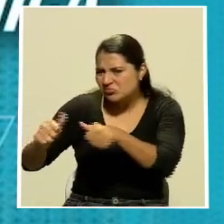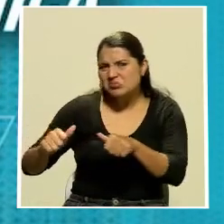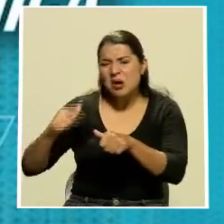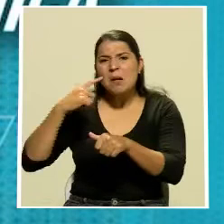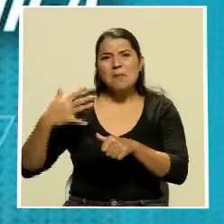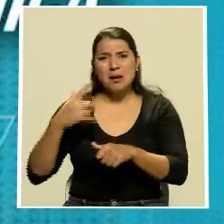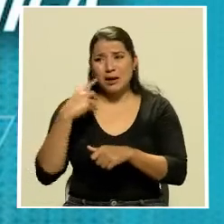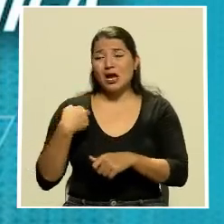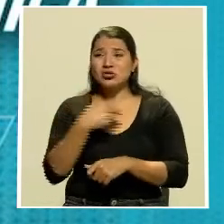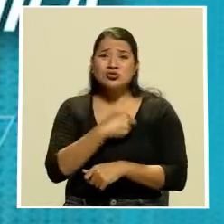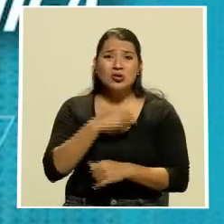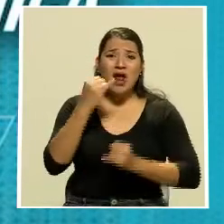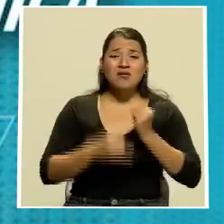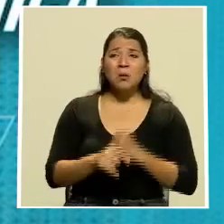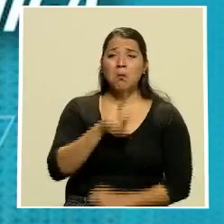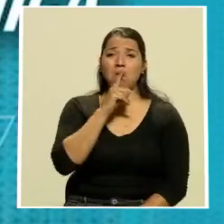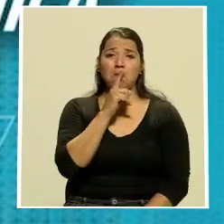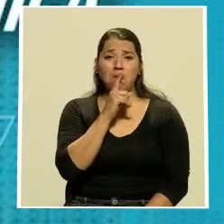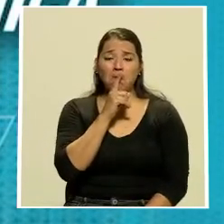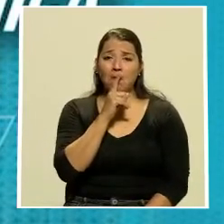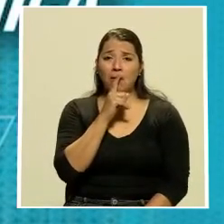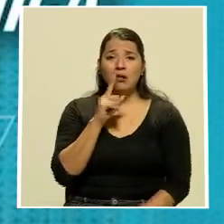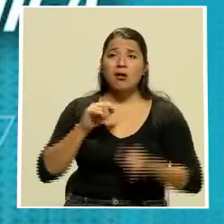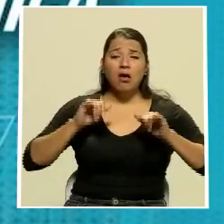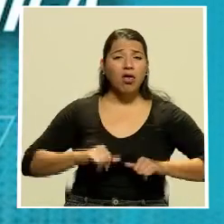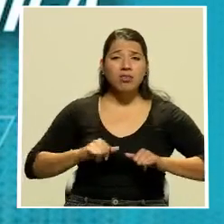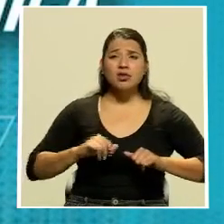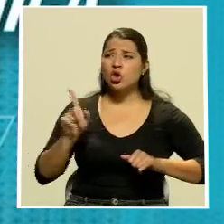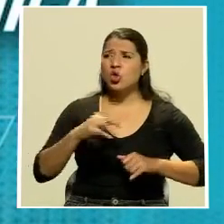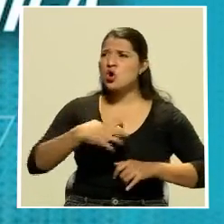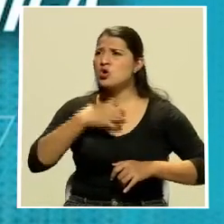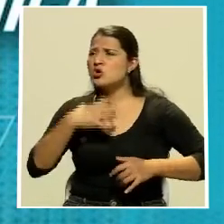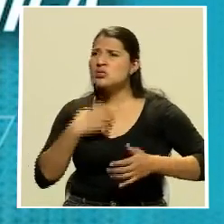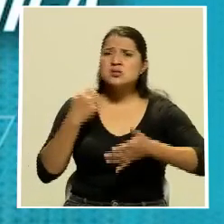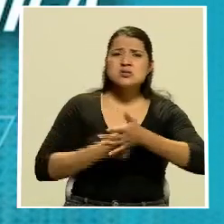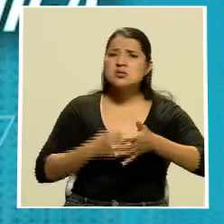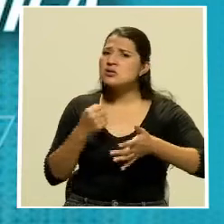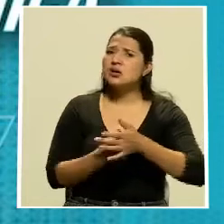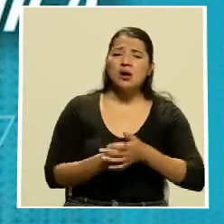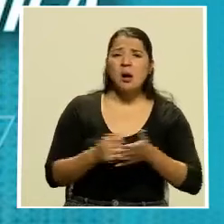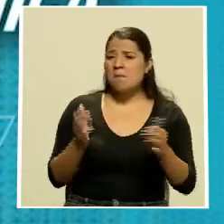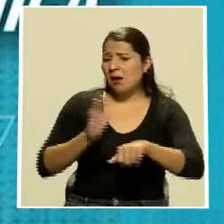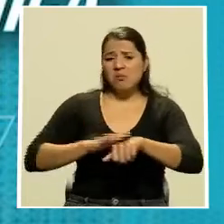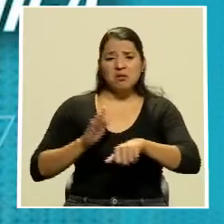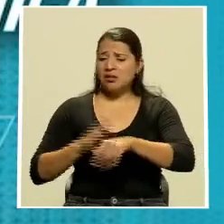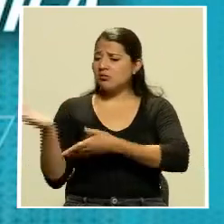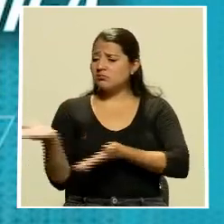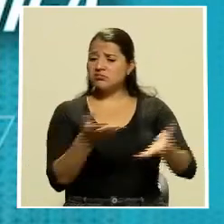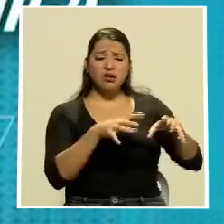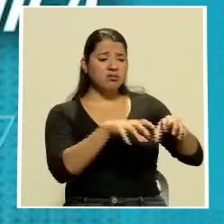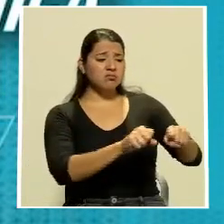nos quedemos callados, nos quedemos queridos. este asesinato este está clarísimamente determinado que fue,